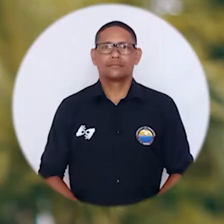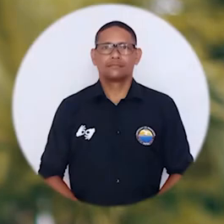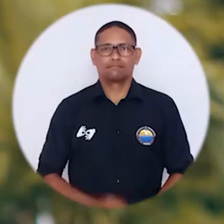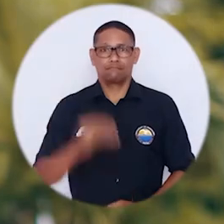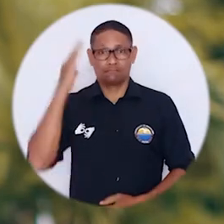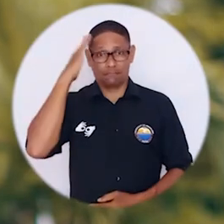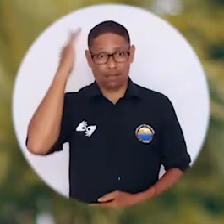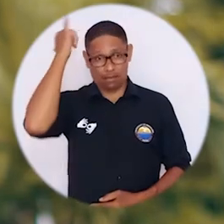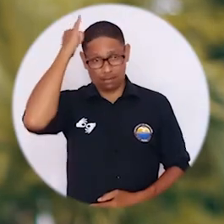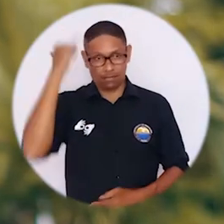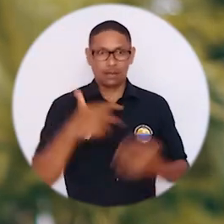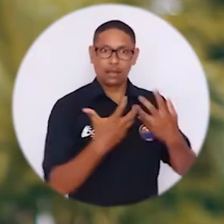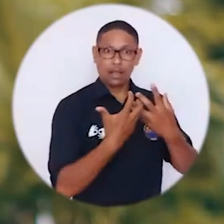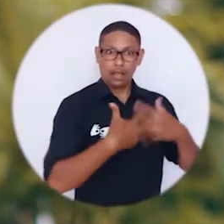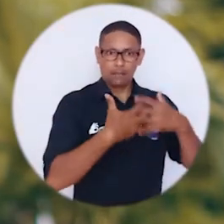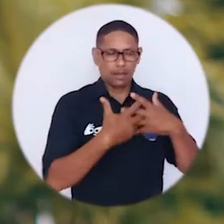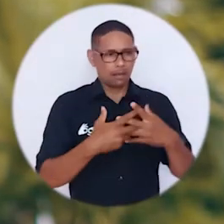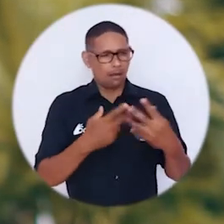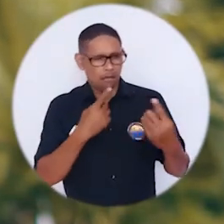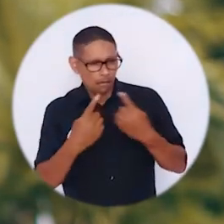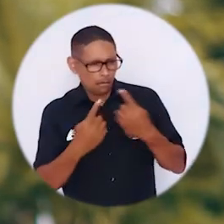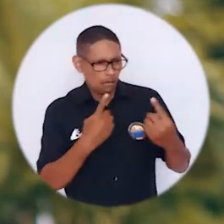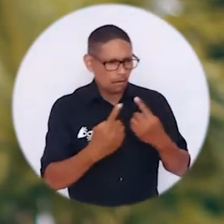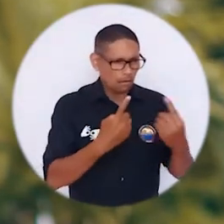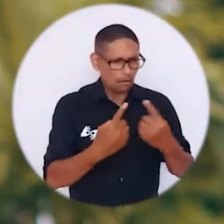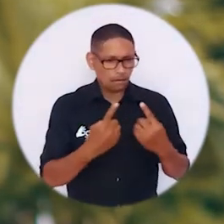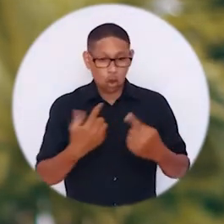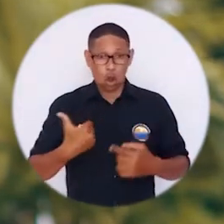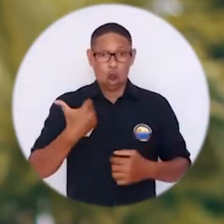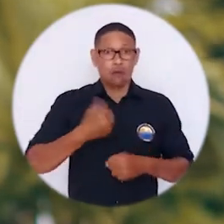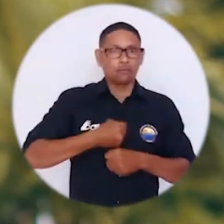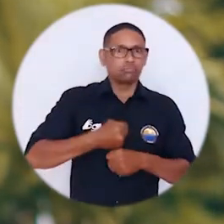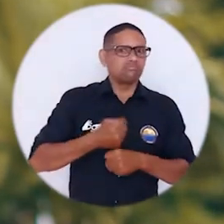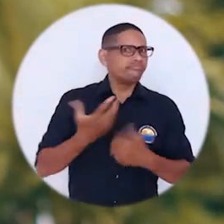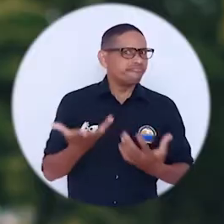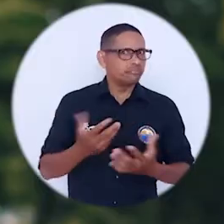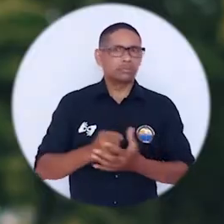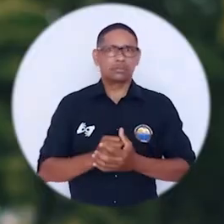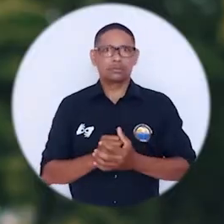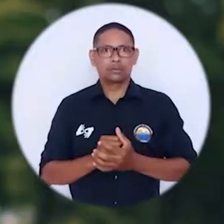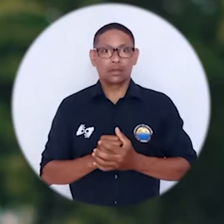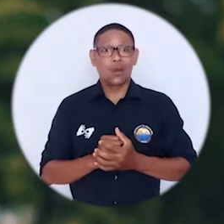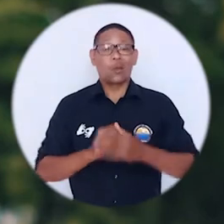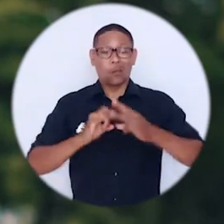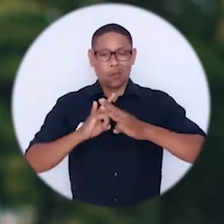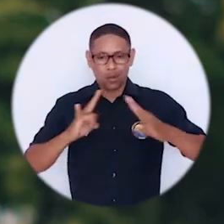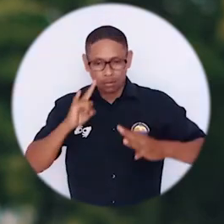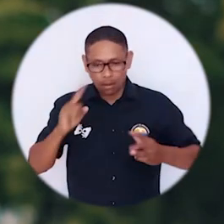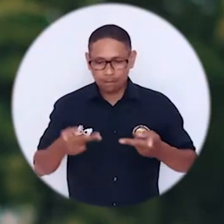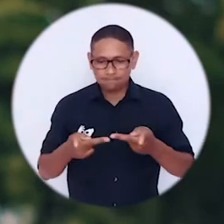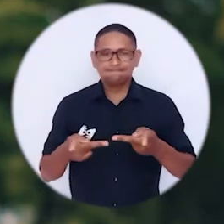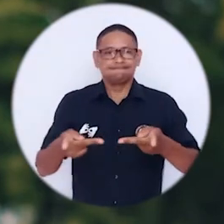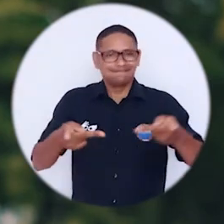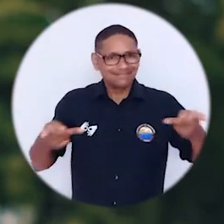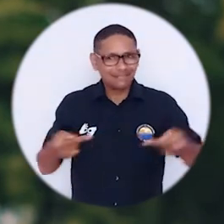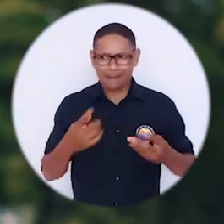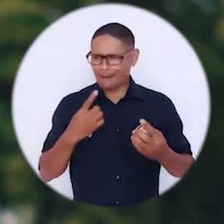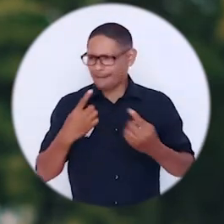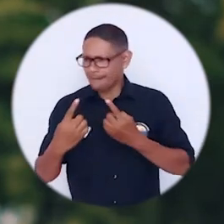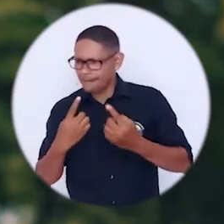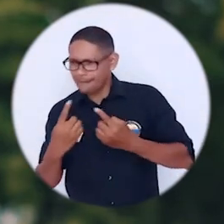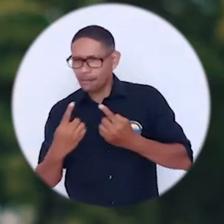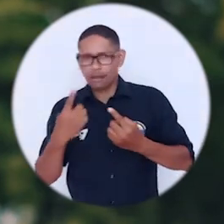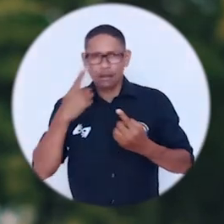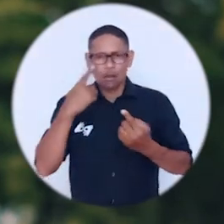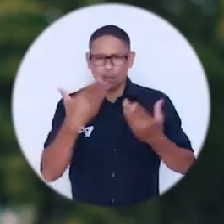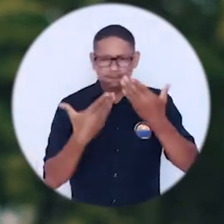Academia y empresa dialogaron sobre desafíos y oportunidades del empleo juvenil. La Alma Mater brindó el espacio de diálogo donde se